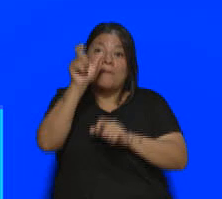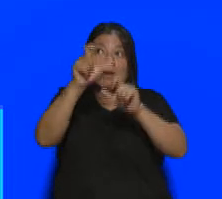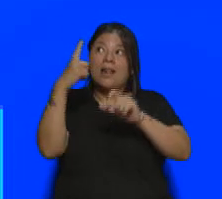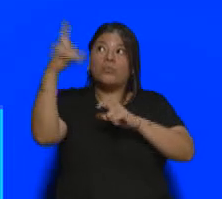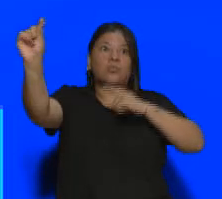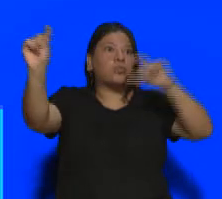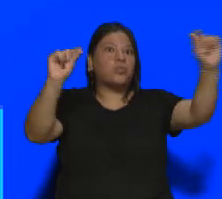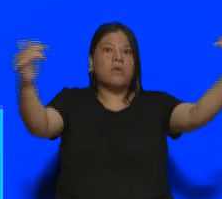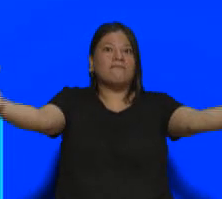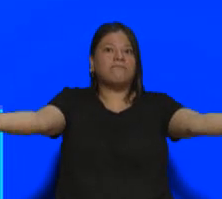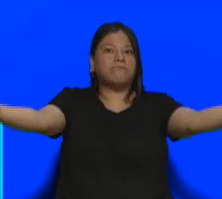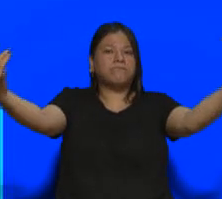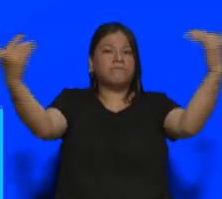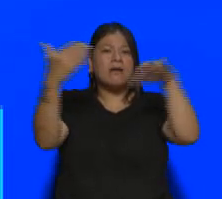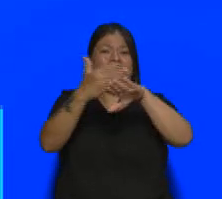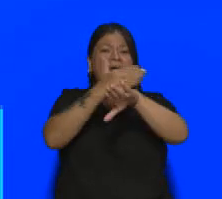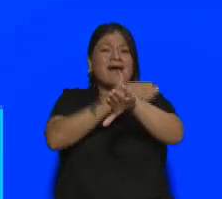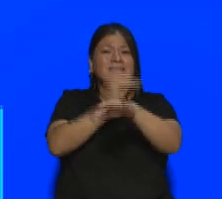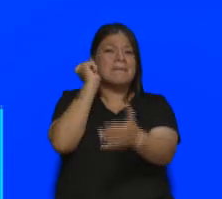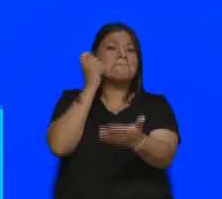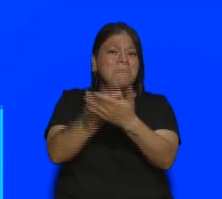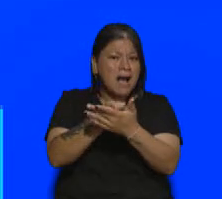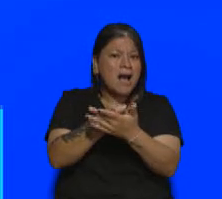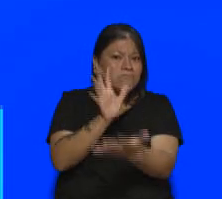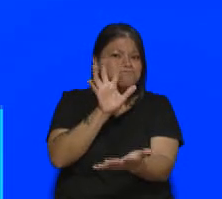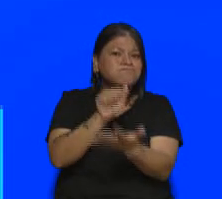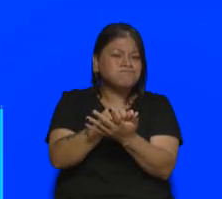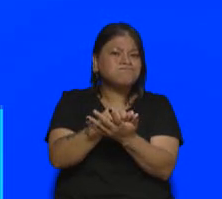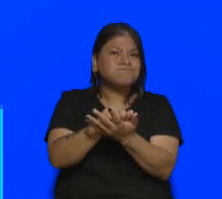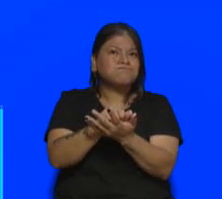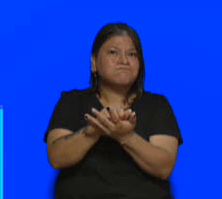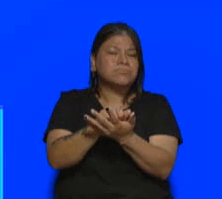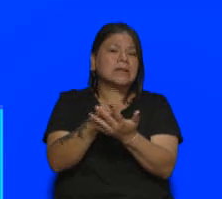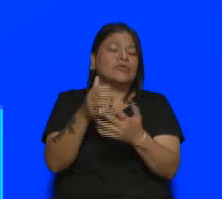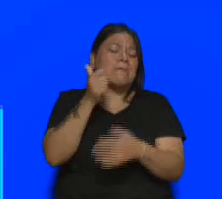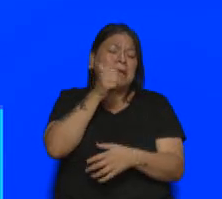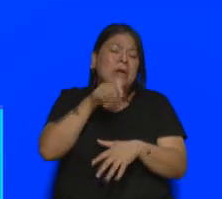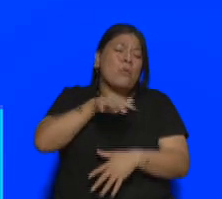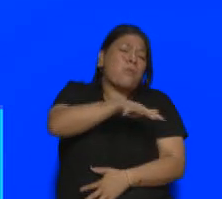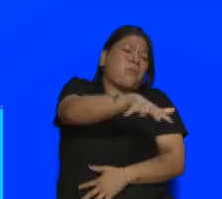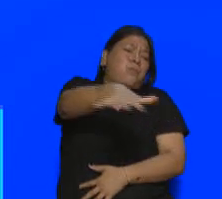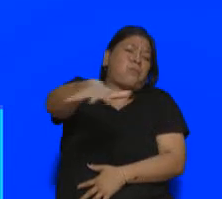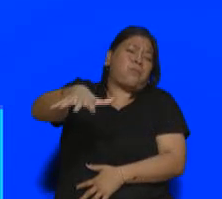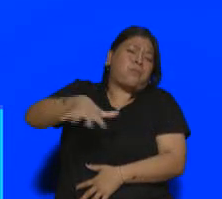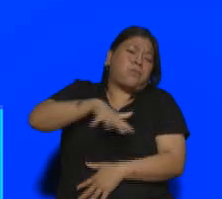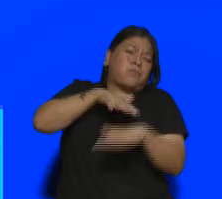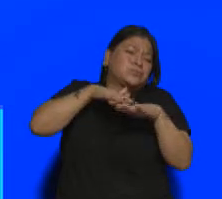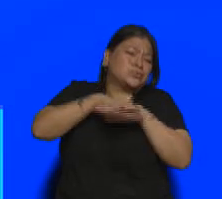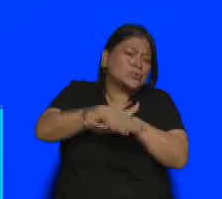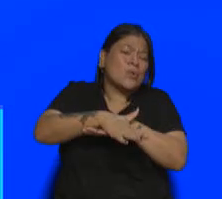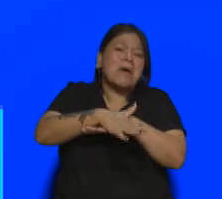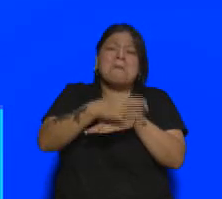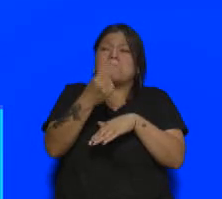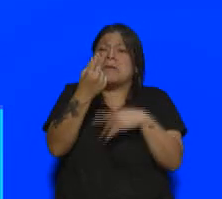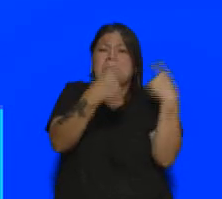ya tienen pagadas sus vacaciones de hace tiempo, con lo cual se van a encontrar con una ciudad que tiene una gran variedad de